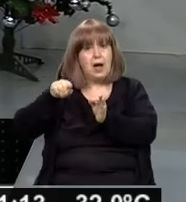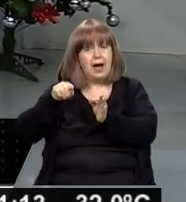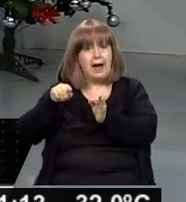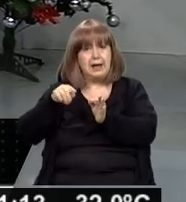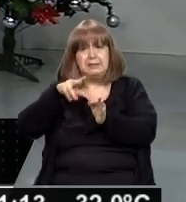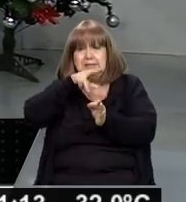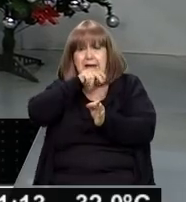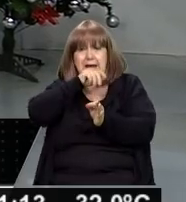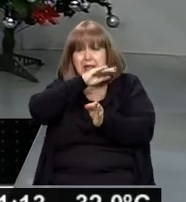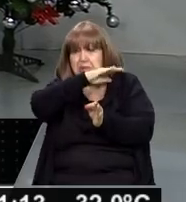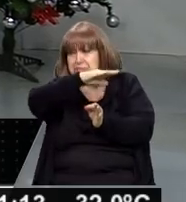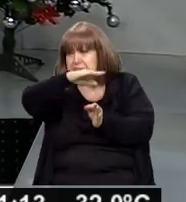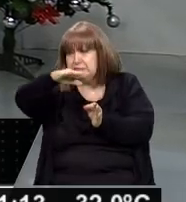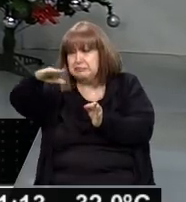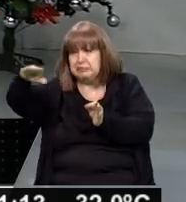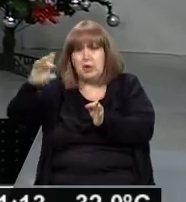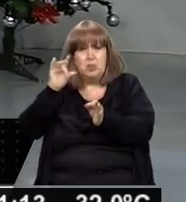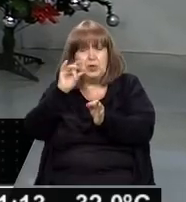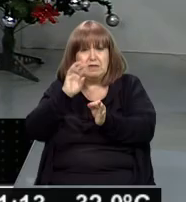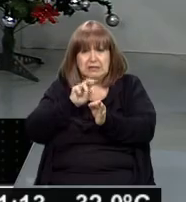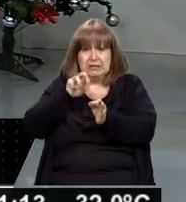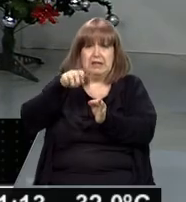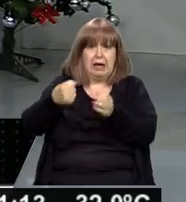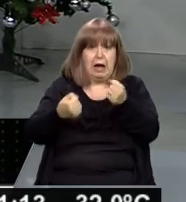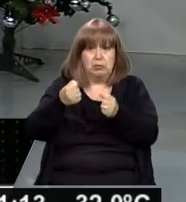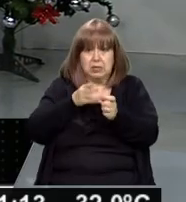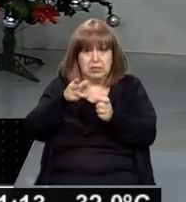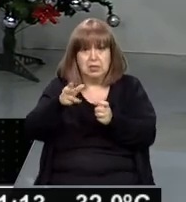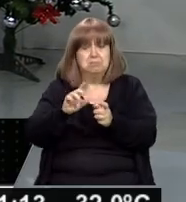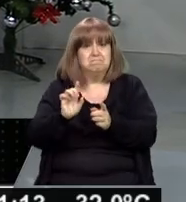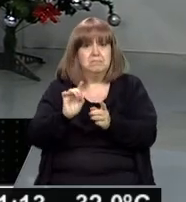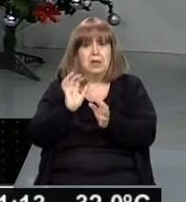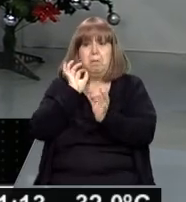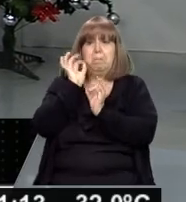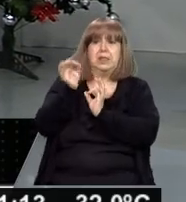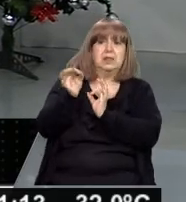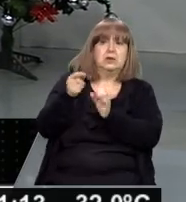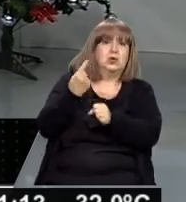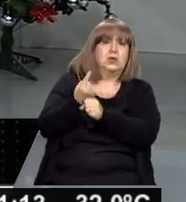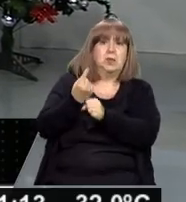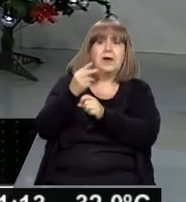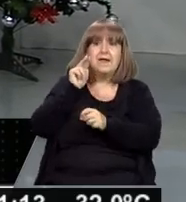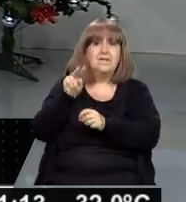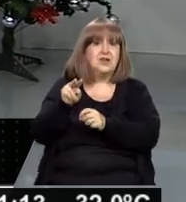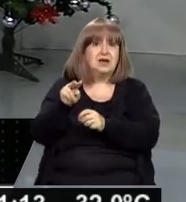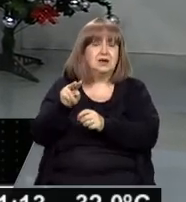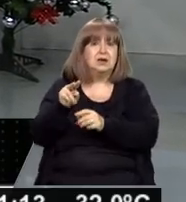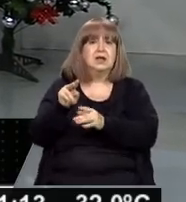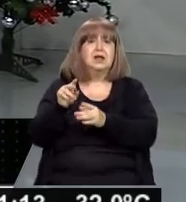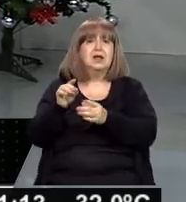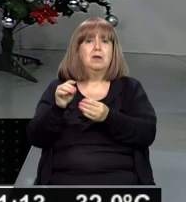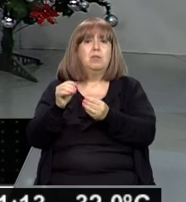descampada, de muy difícil acceso y que a simple vista no se podía observar el cuerpo de lobos.